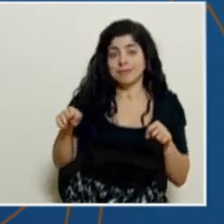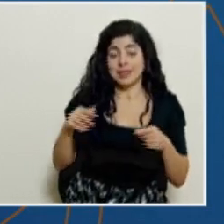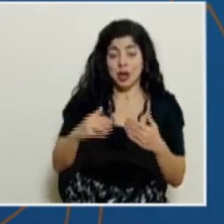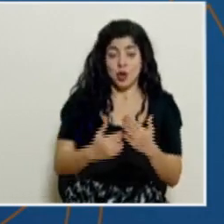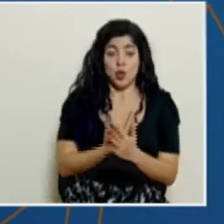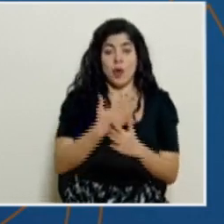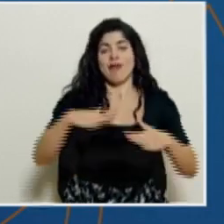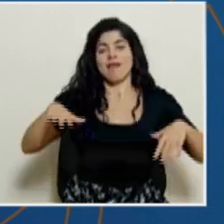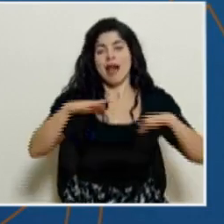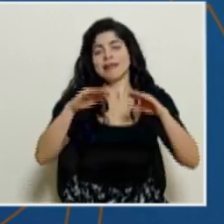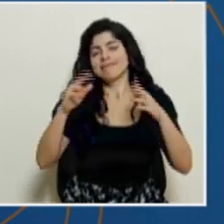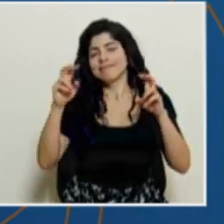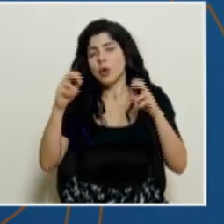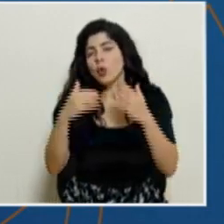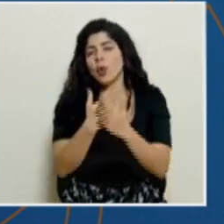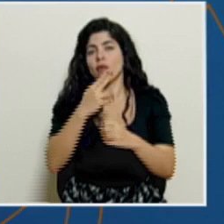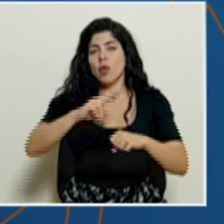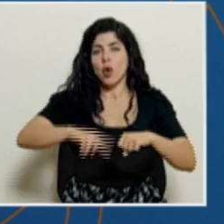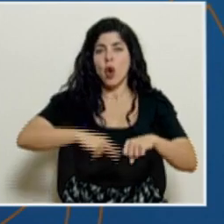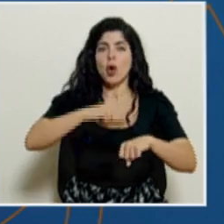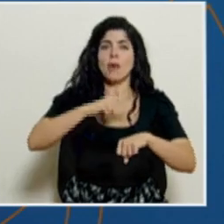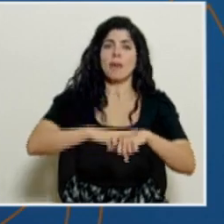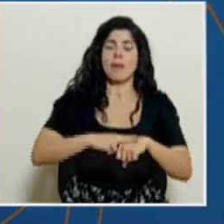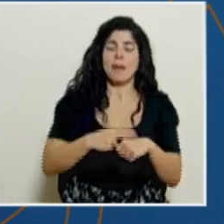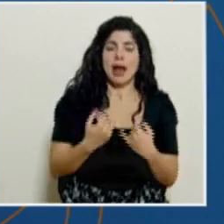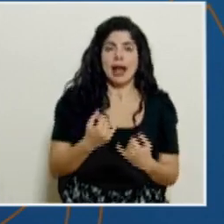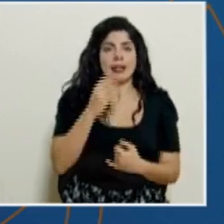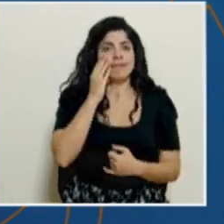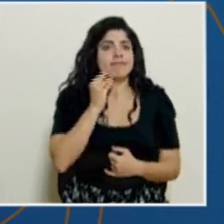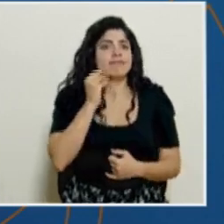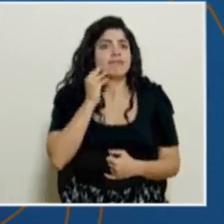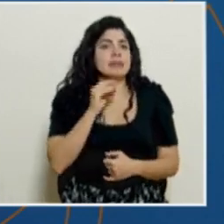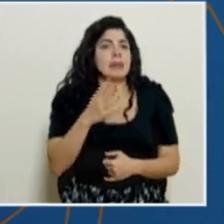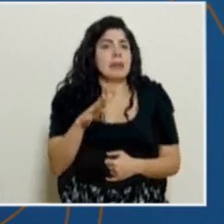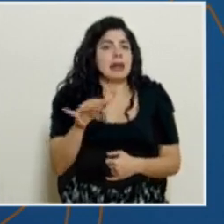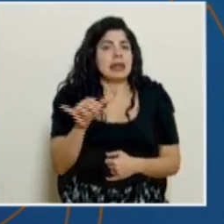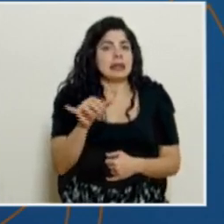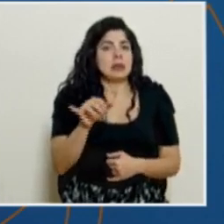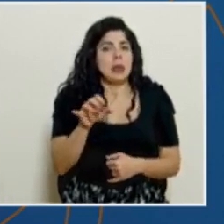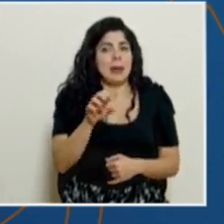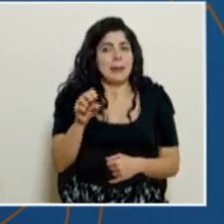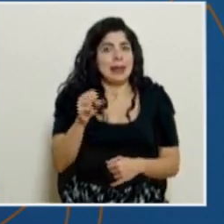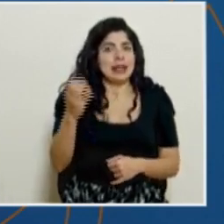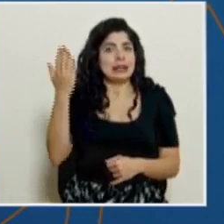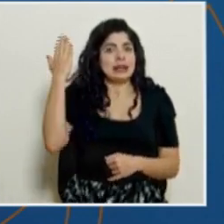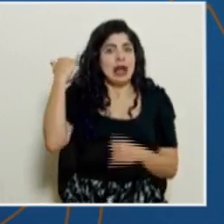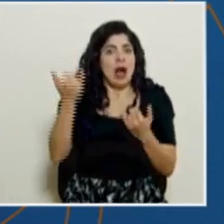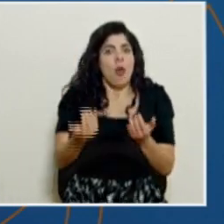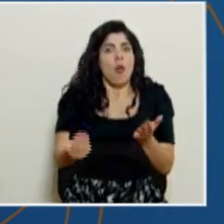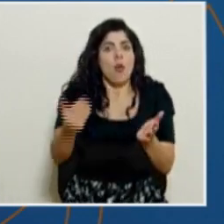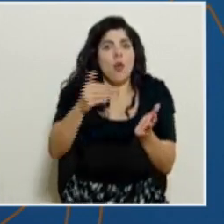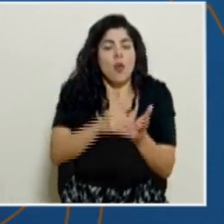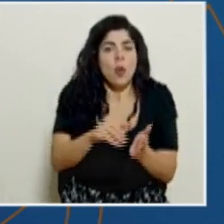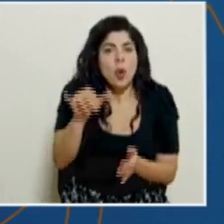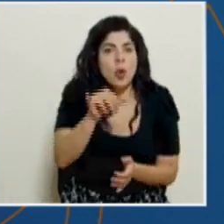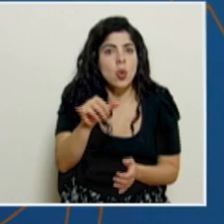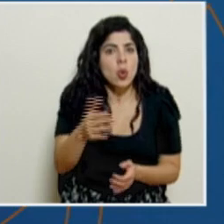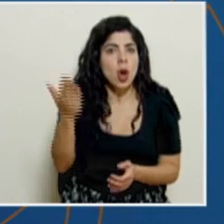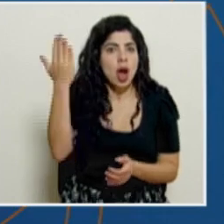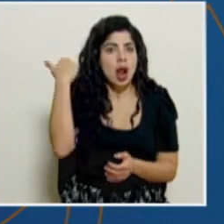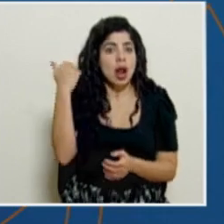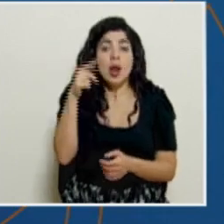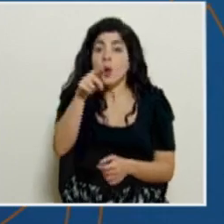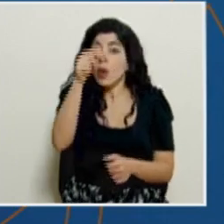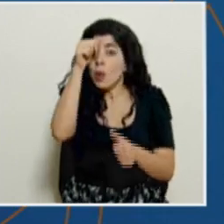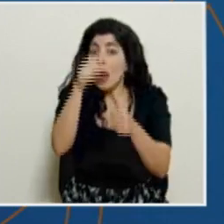normalidad, estamos viviendo algo muy similar a lo que vivimos meses atrás. Y como les dije anteriormente, la